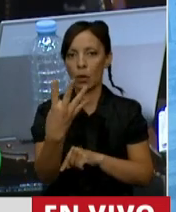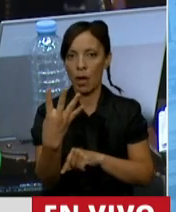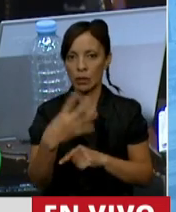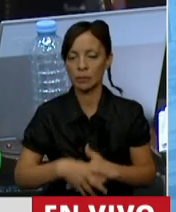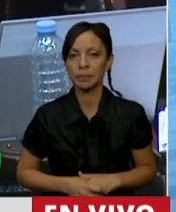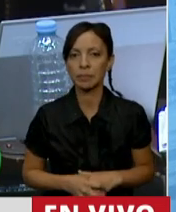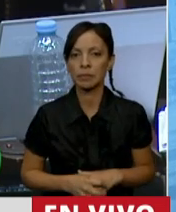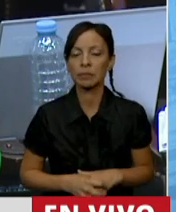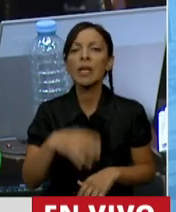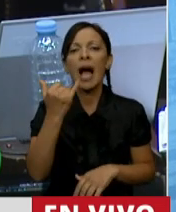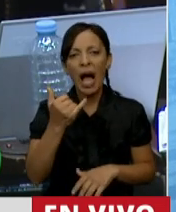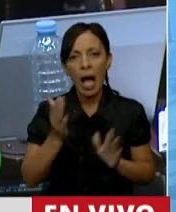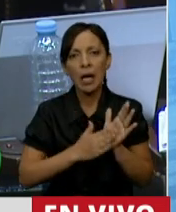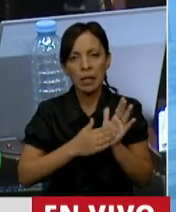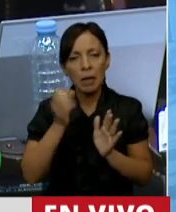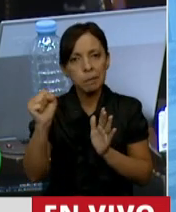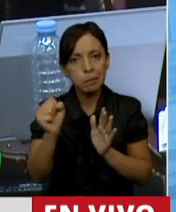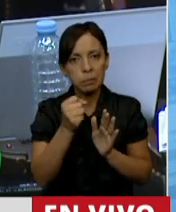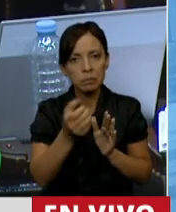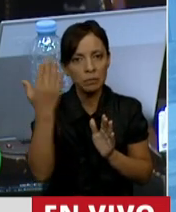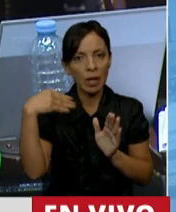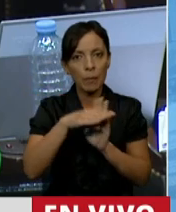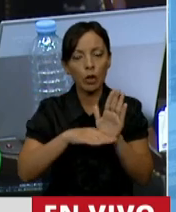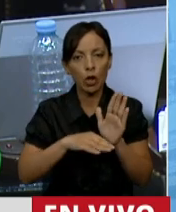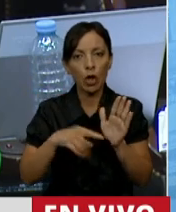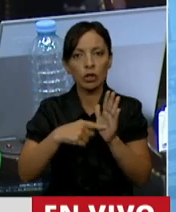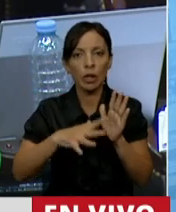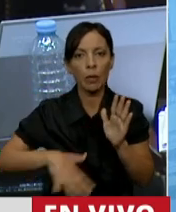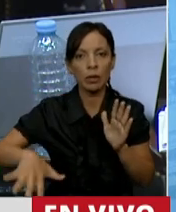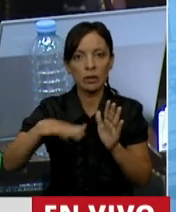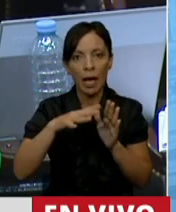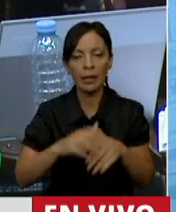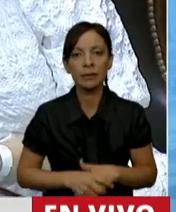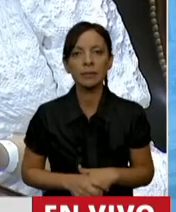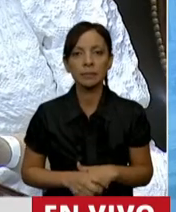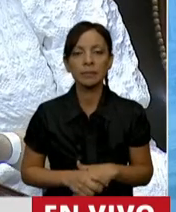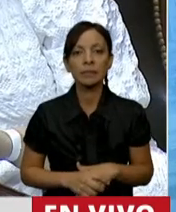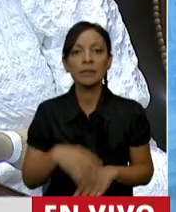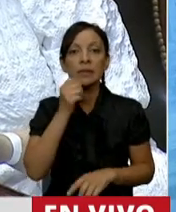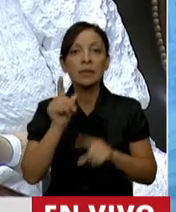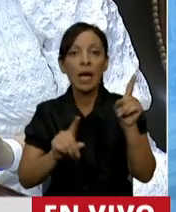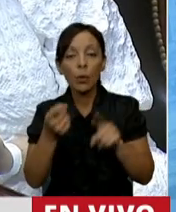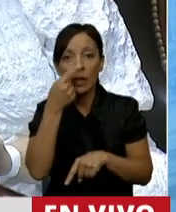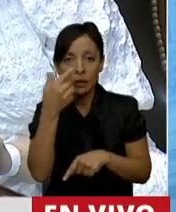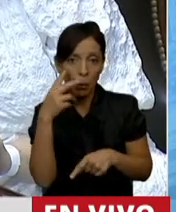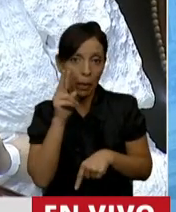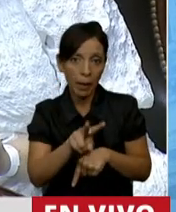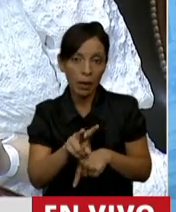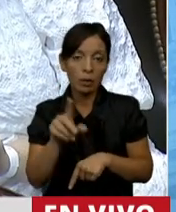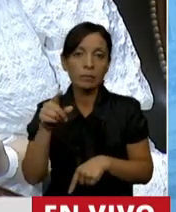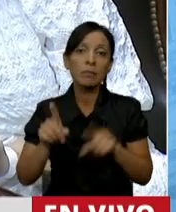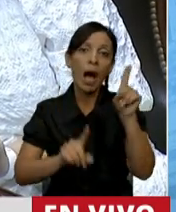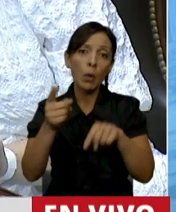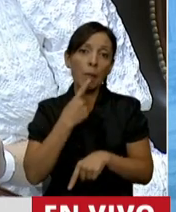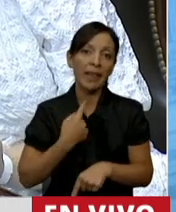Hay precedentes en esto, en los protocolos de la Ciudad de Buenos Aires, etc. Quien le interese puede verlo. Me han hecho varias objeciones. La